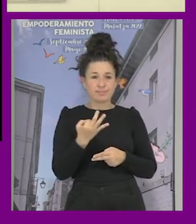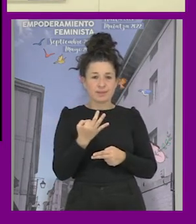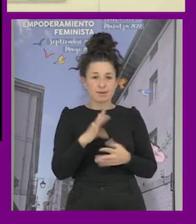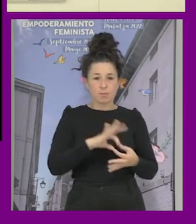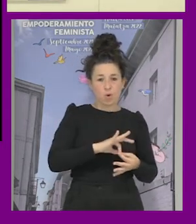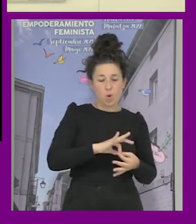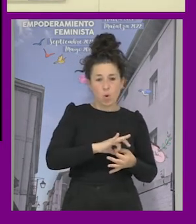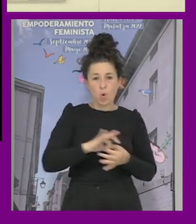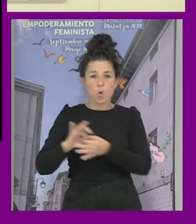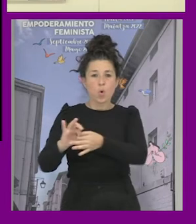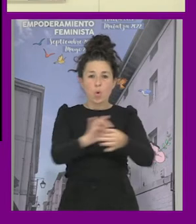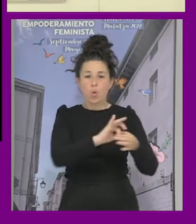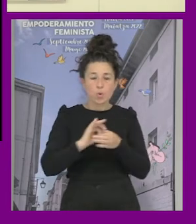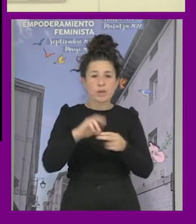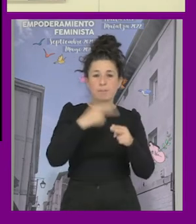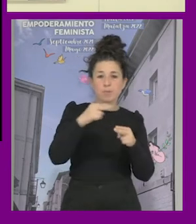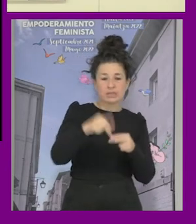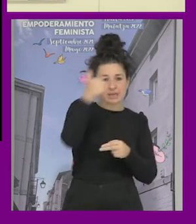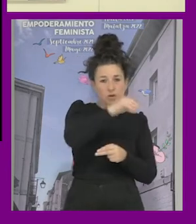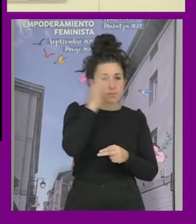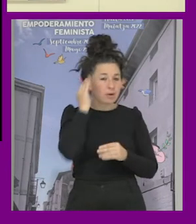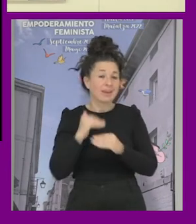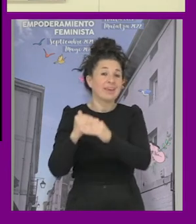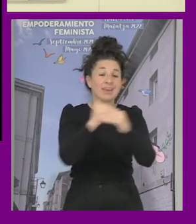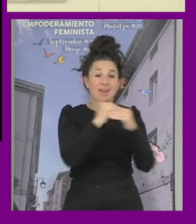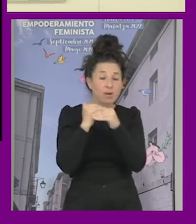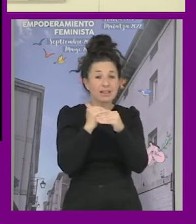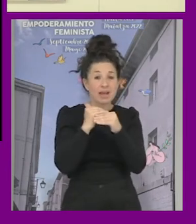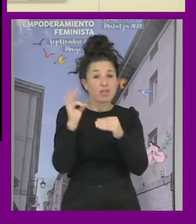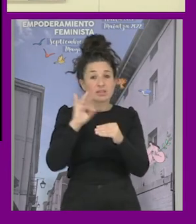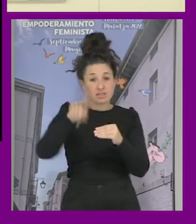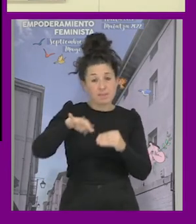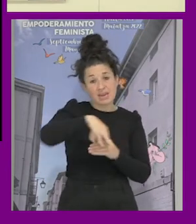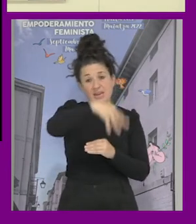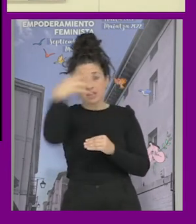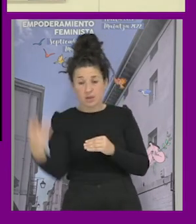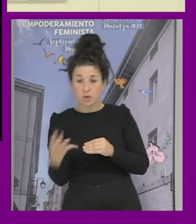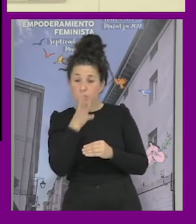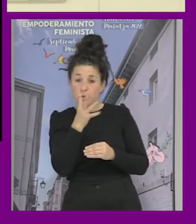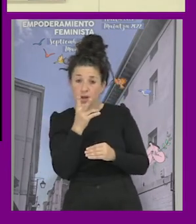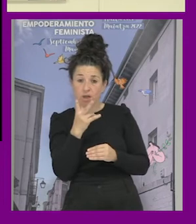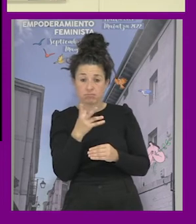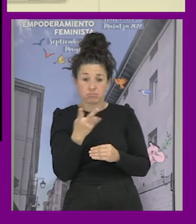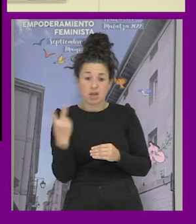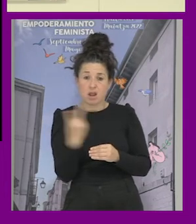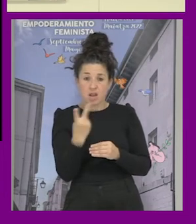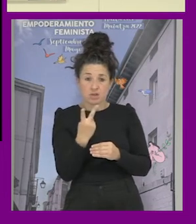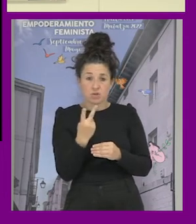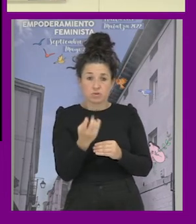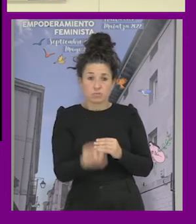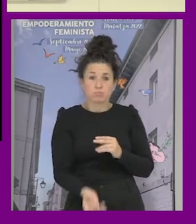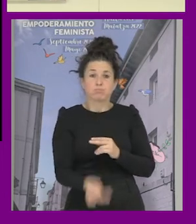hombre como las políticas entendidas como LGTBI porque se entiende que las dos son parte de la misma de la misma situación